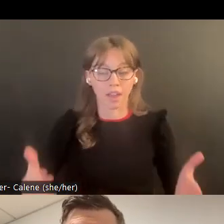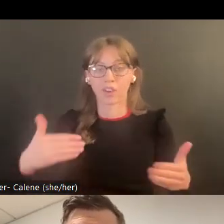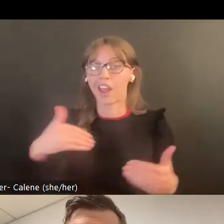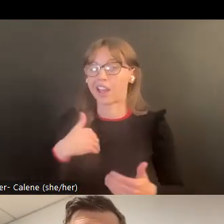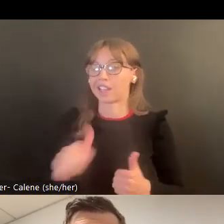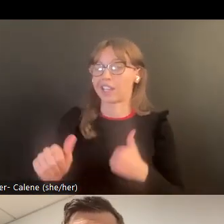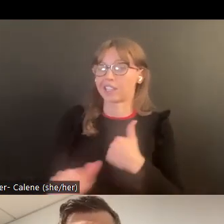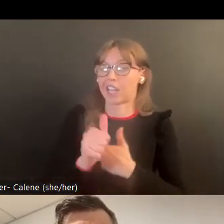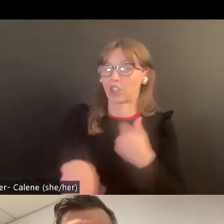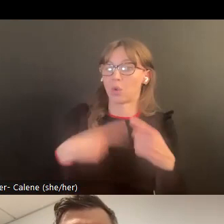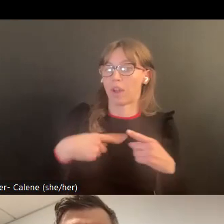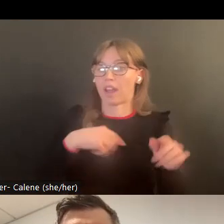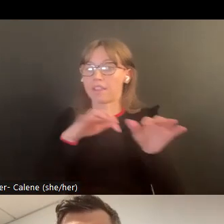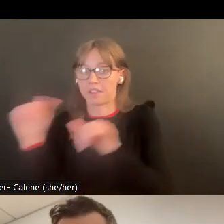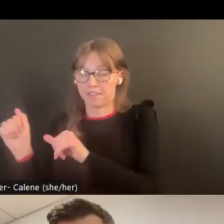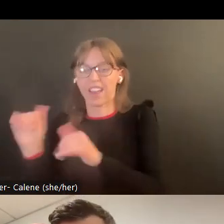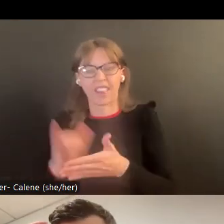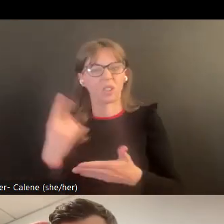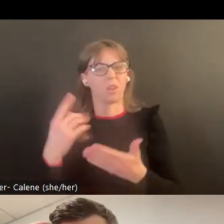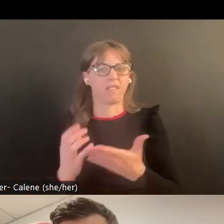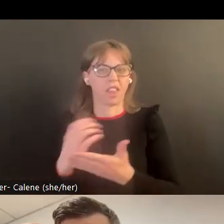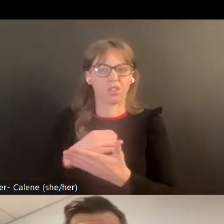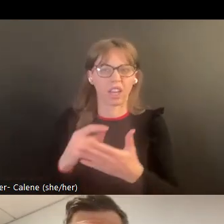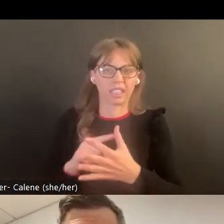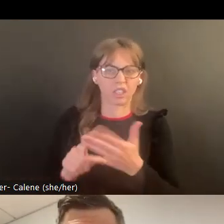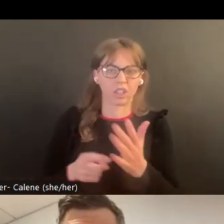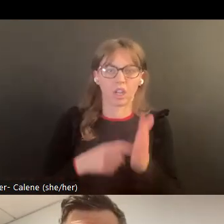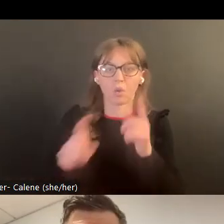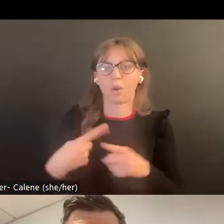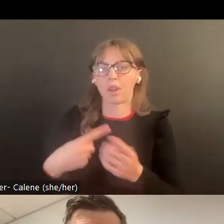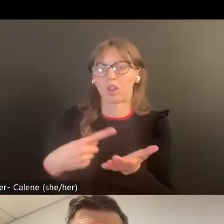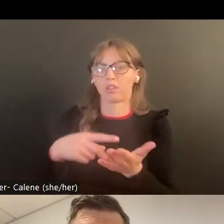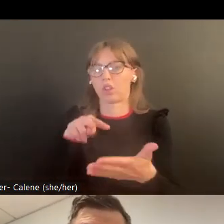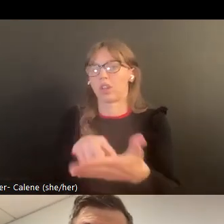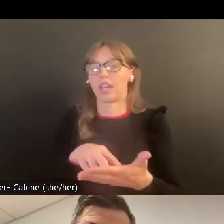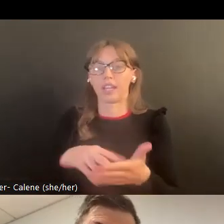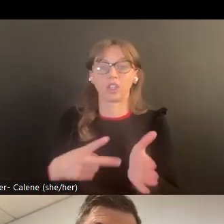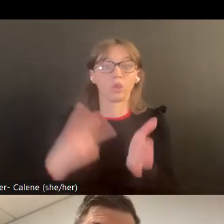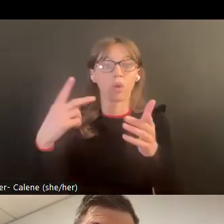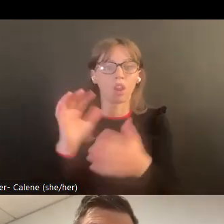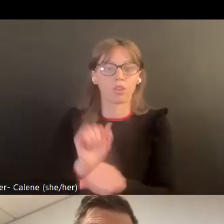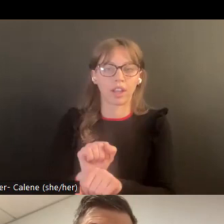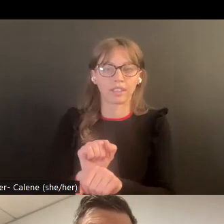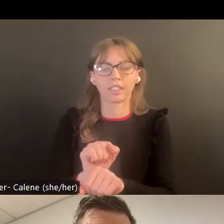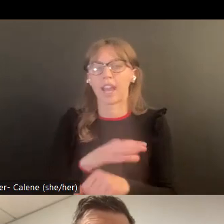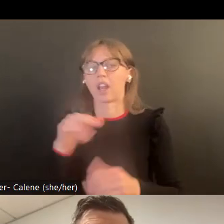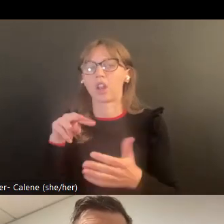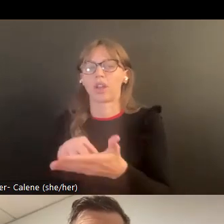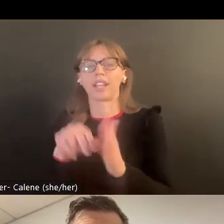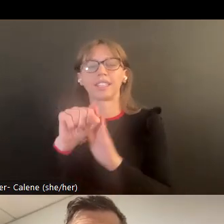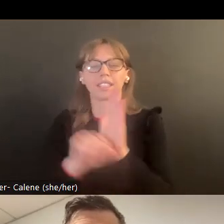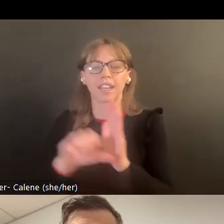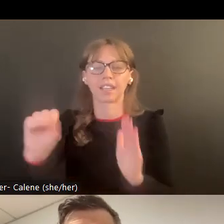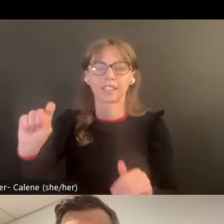la víctima o sobreviviente está encarando un peligro después que usted se retire, cuando hay repetidas